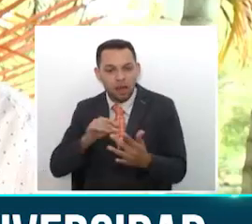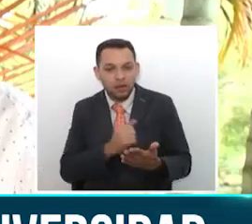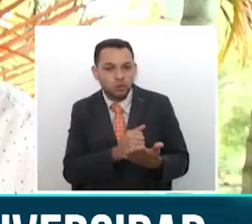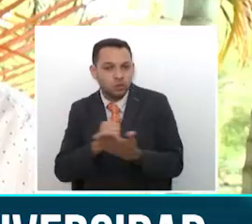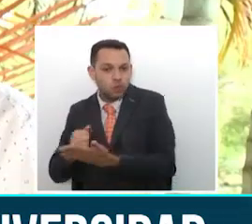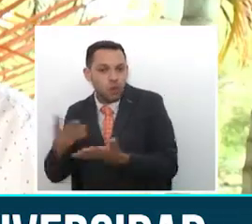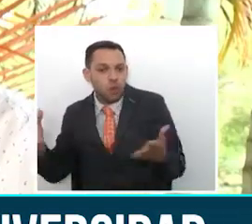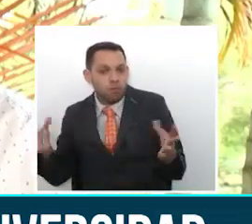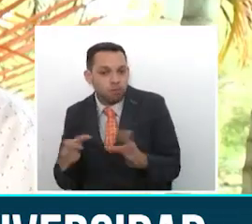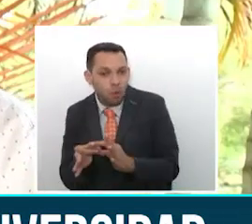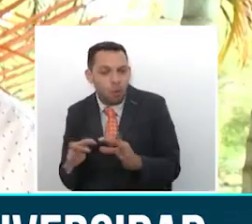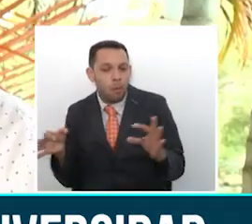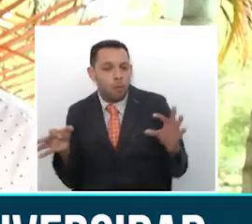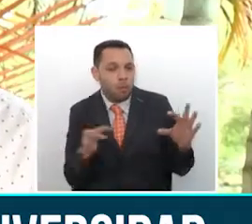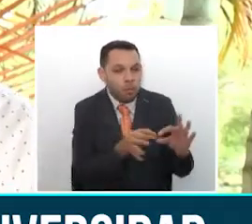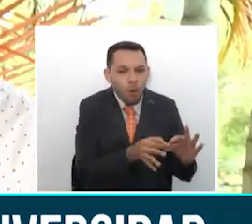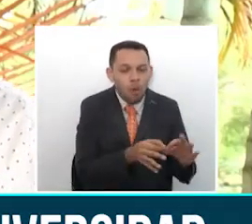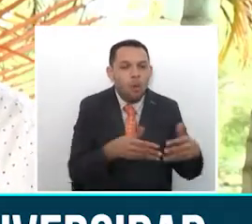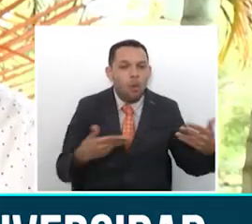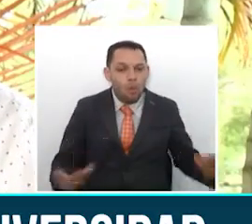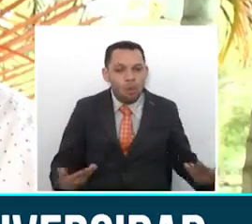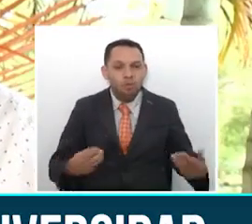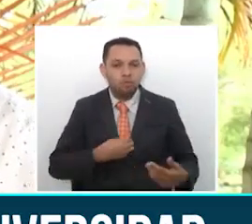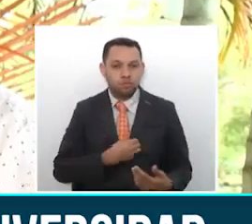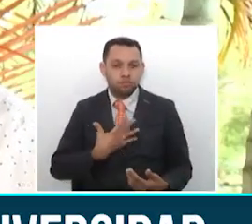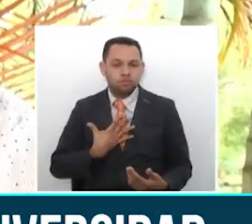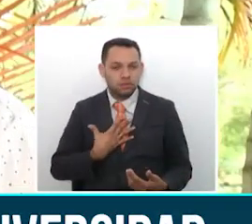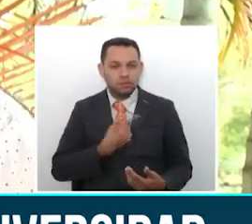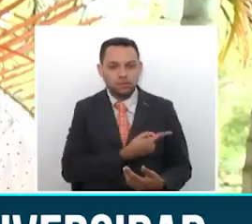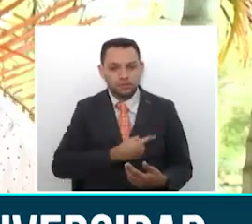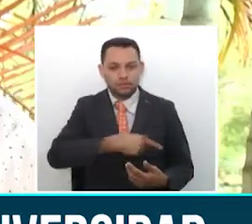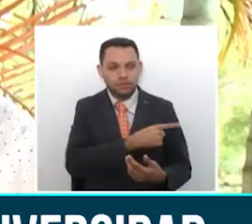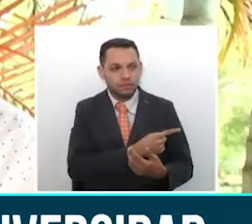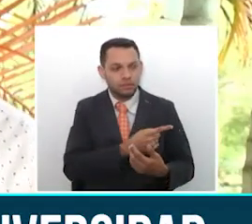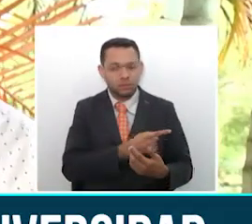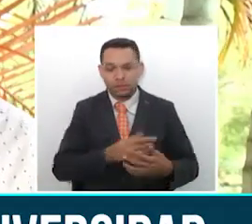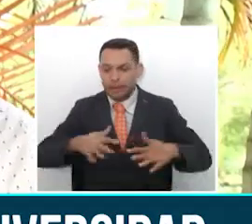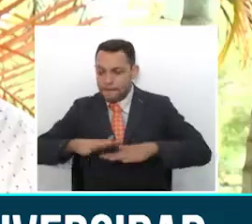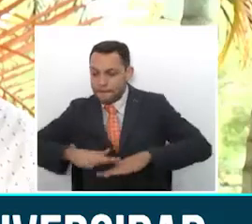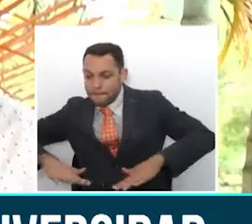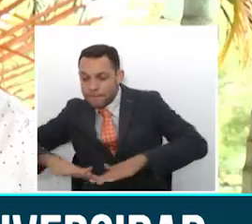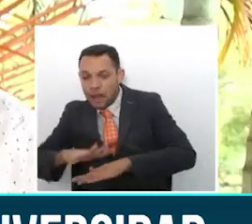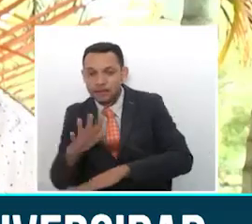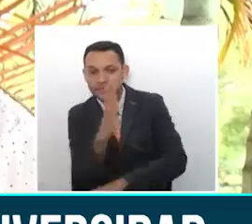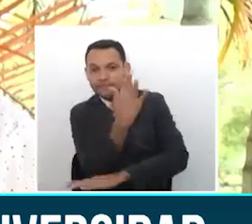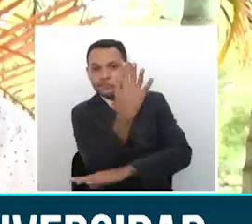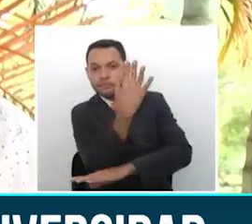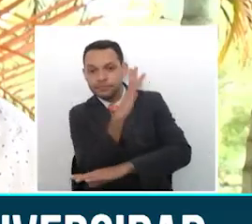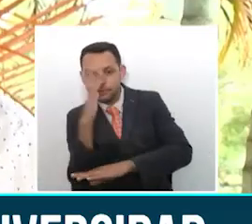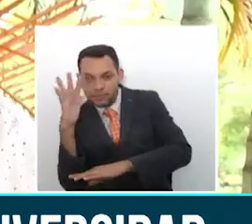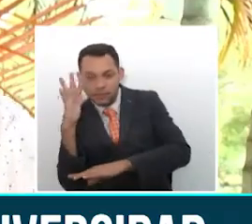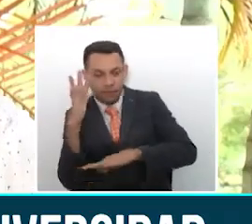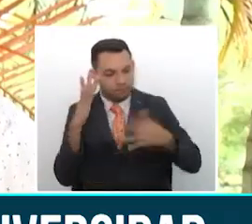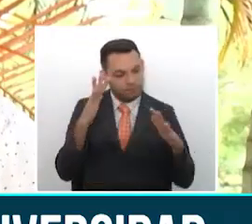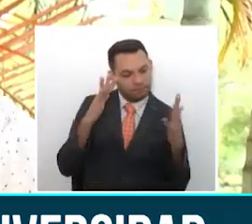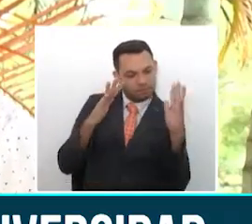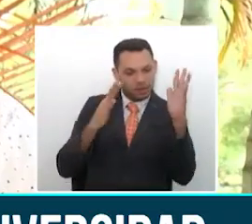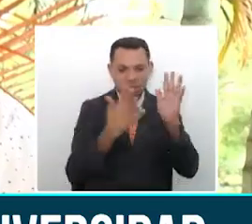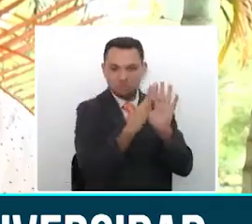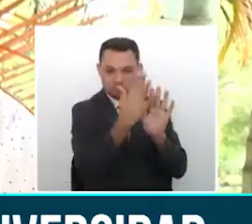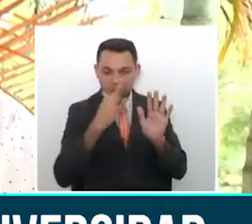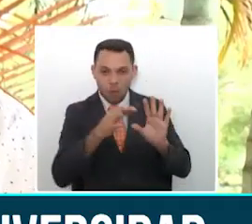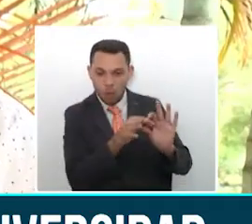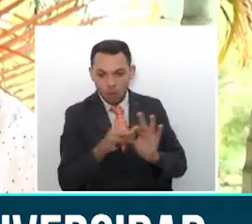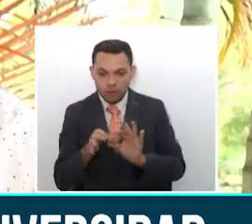posibilidad de conectividad en cuanto a la posibilidad de unir parches de bosque que están en la ciudad, pero que de alguna manera se pueden vincular